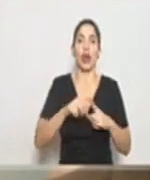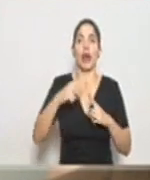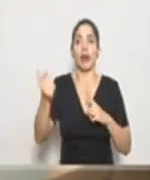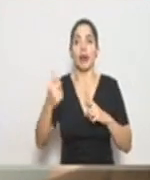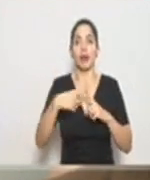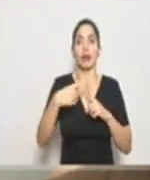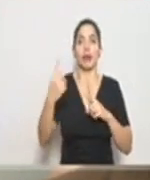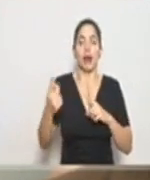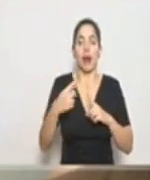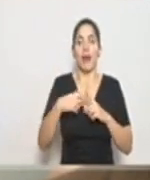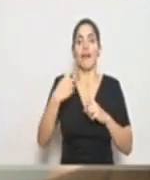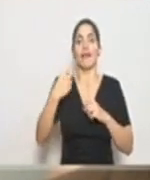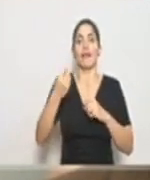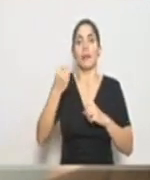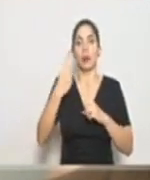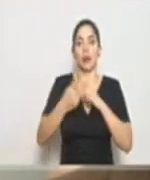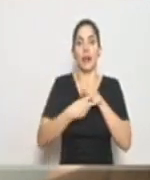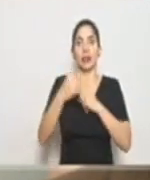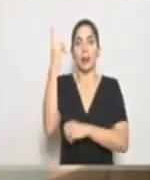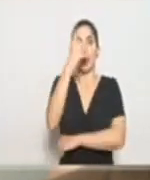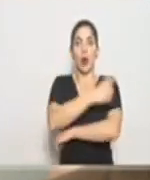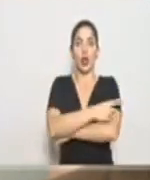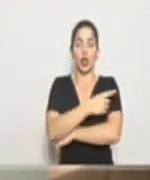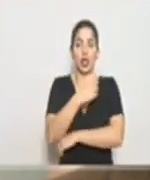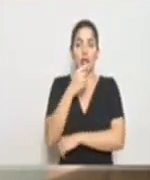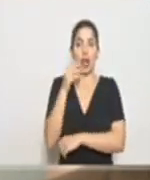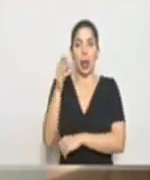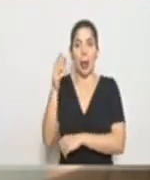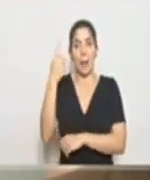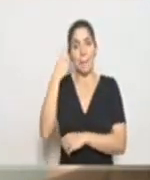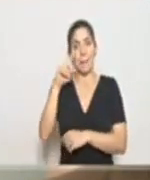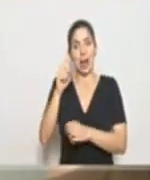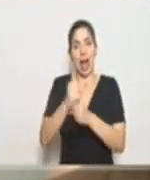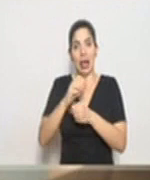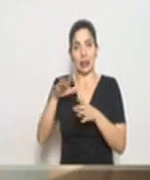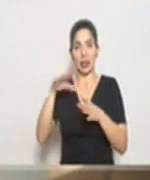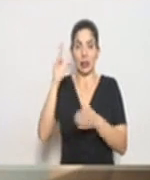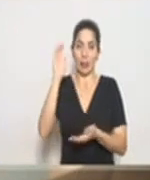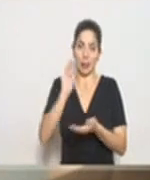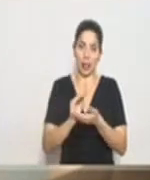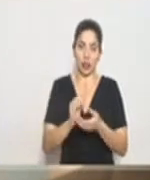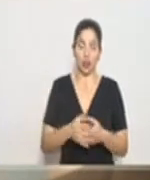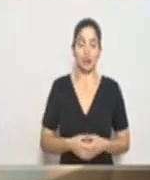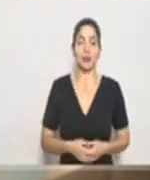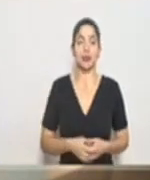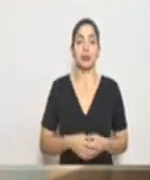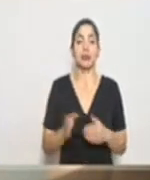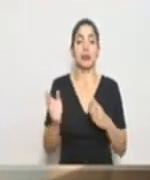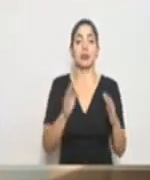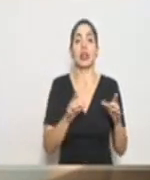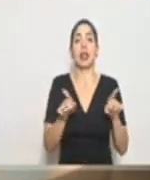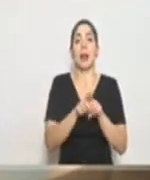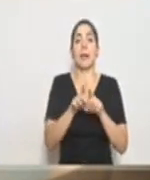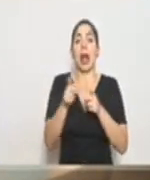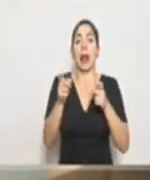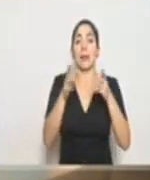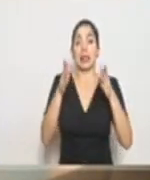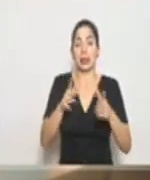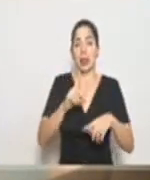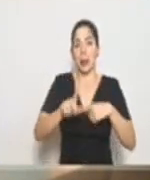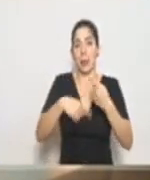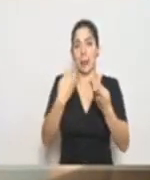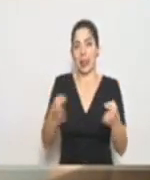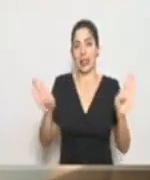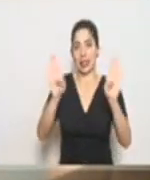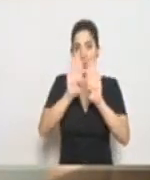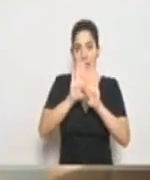veces al día a la institución para hacer los respectivos sorteos. Vamos a tener un cierre administrativo de